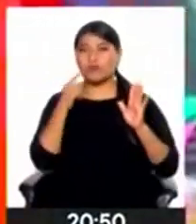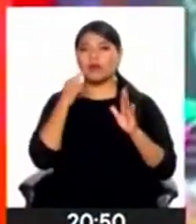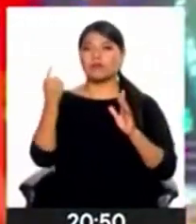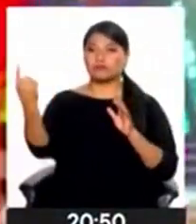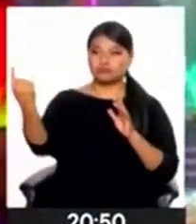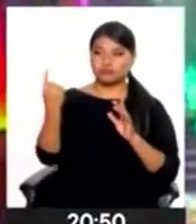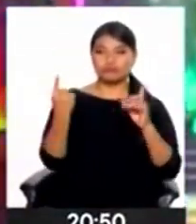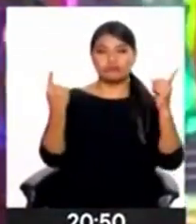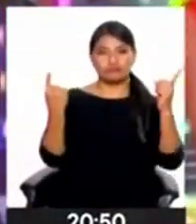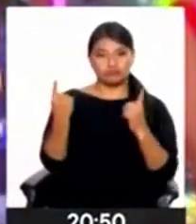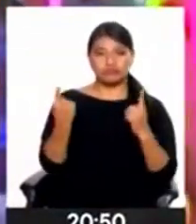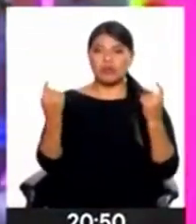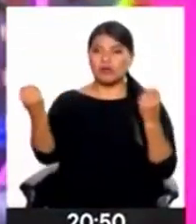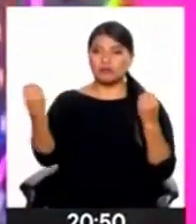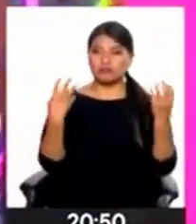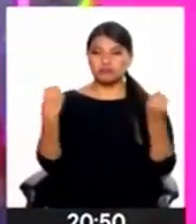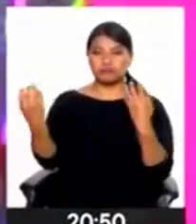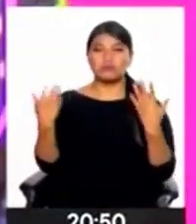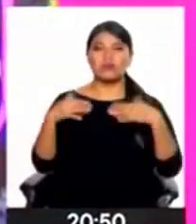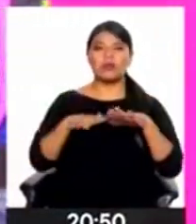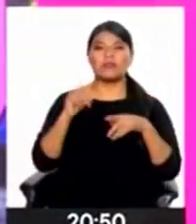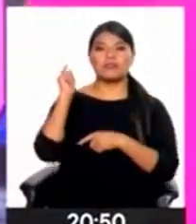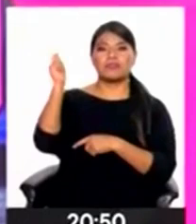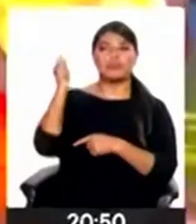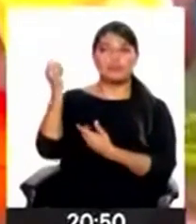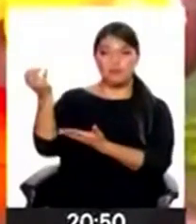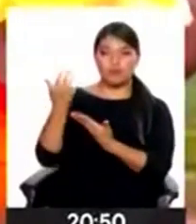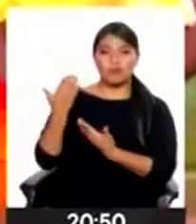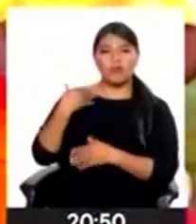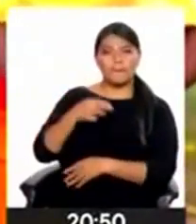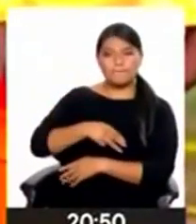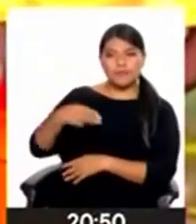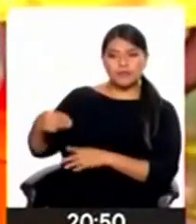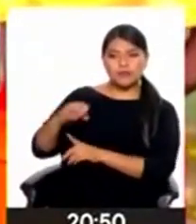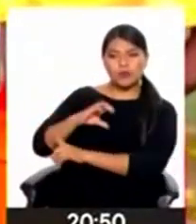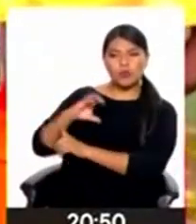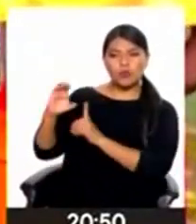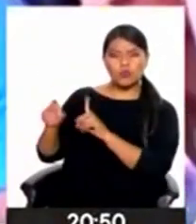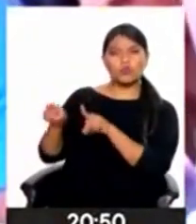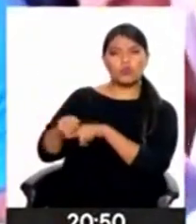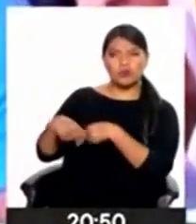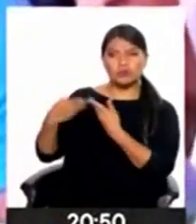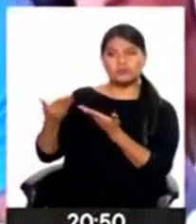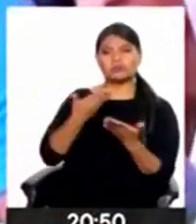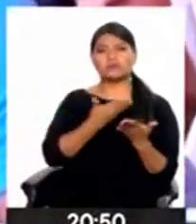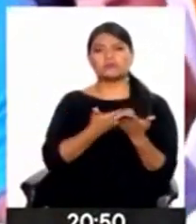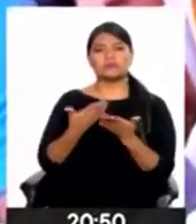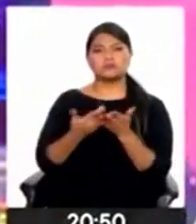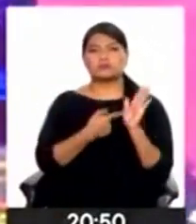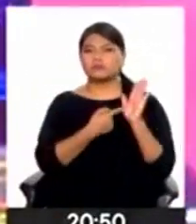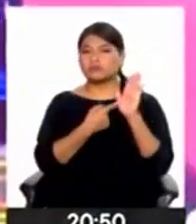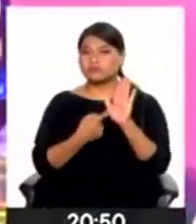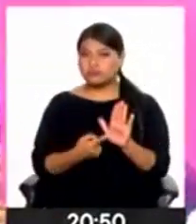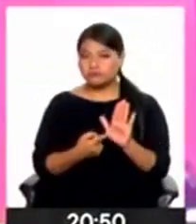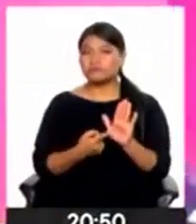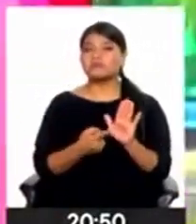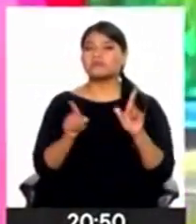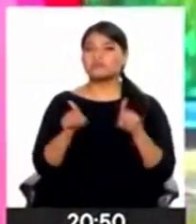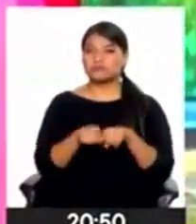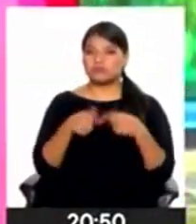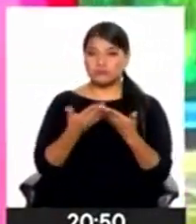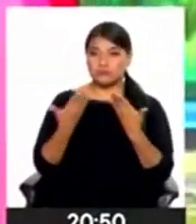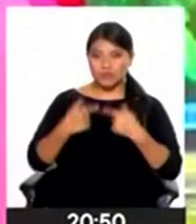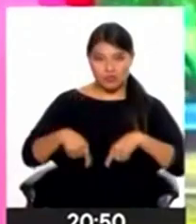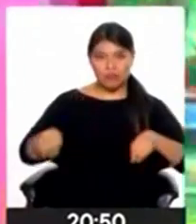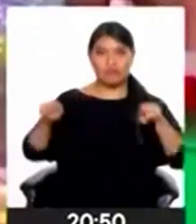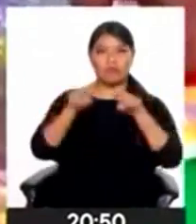así como la declaración del procurador del Ministerio de Cultura para aclarar las circunstancias de los hechos. Desde el sector destacan la importancia